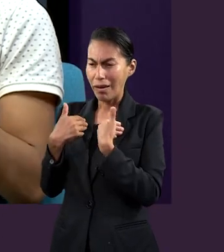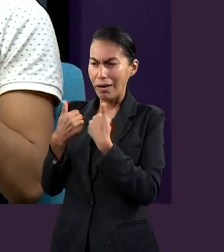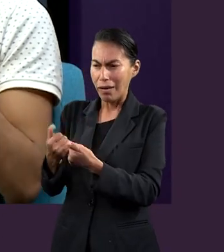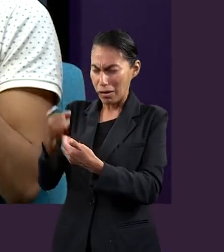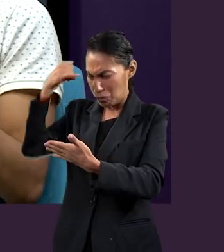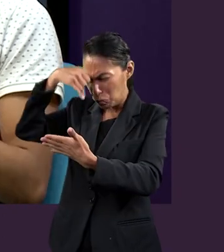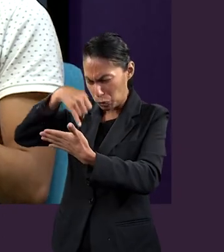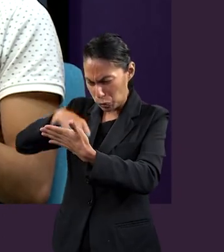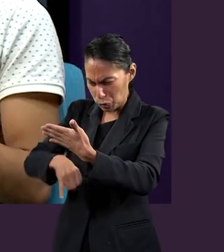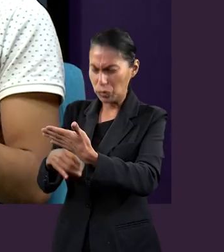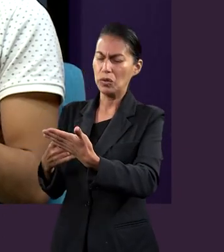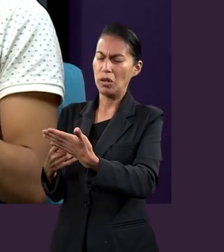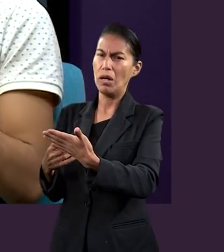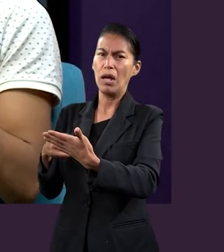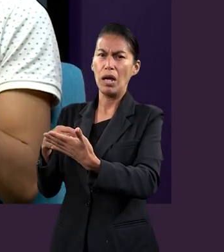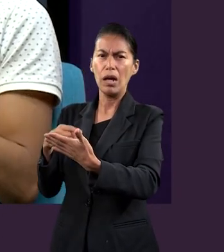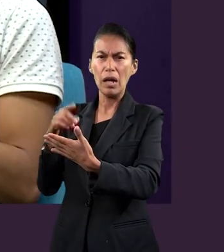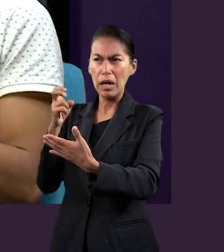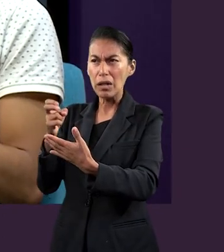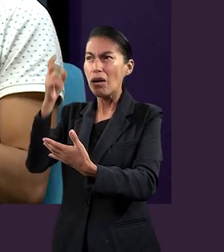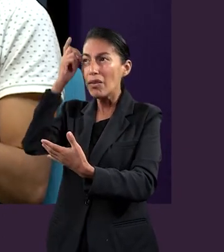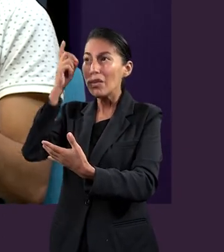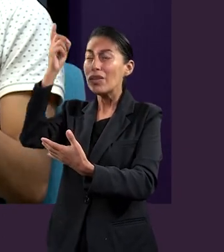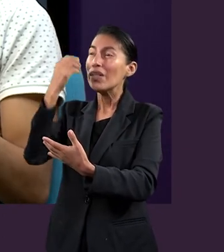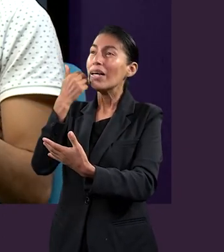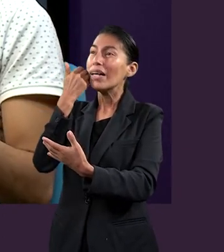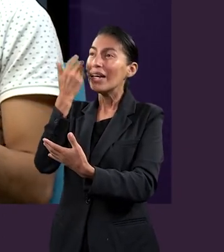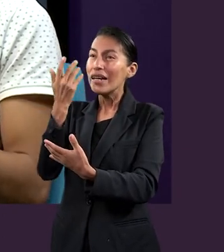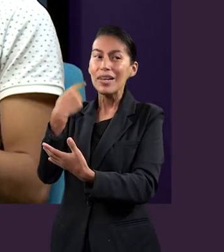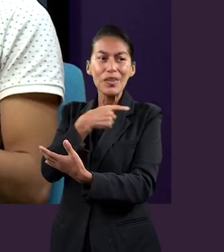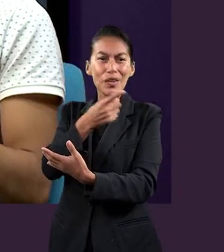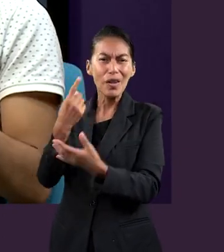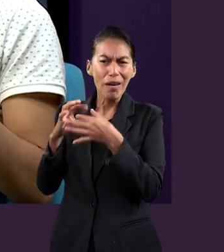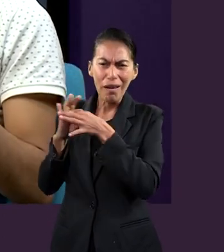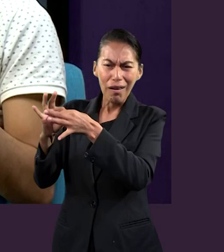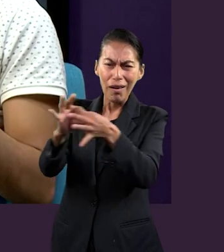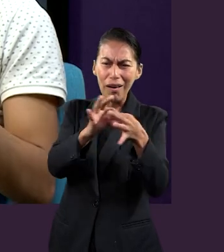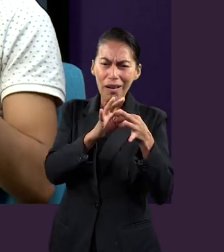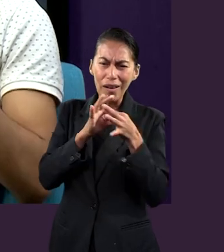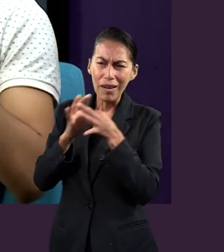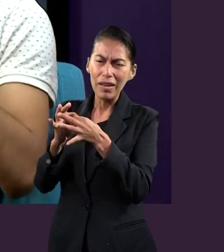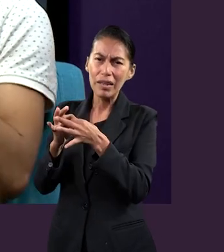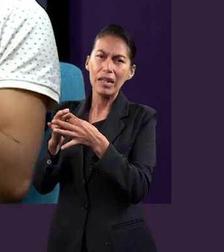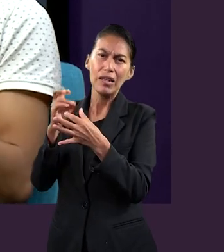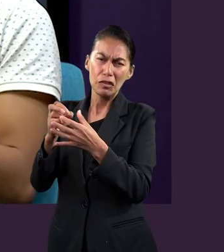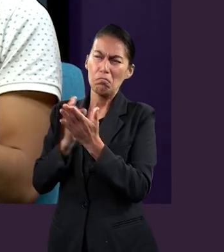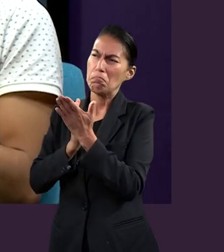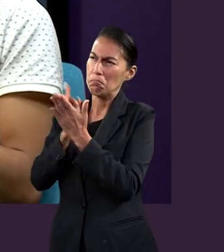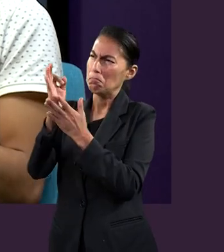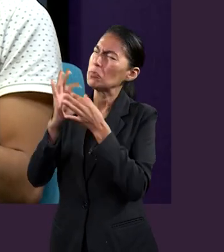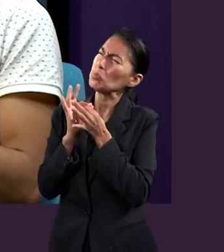a profundidad ese misterio de nuestro Dios, lo que es su gracia para no caer en